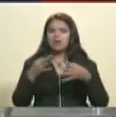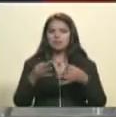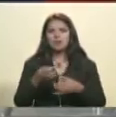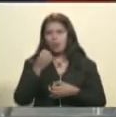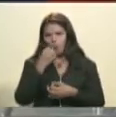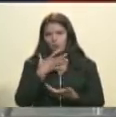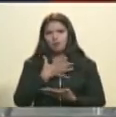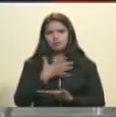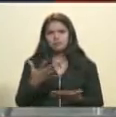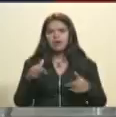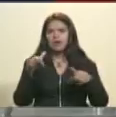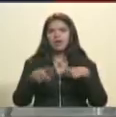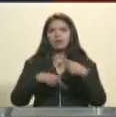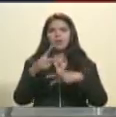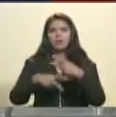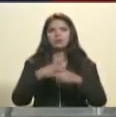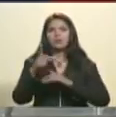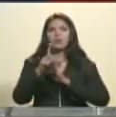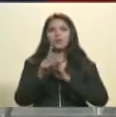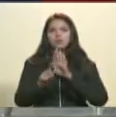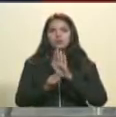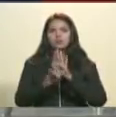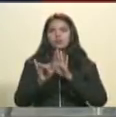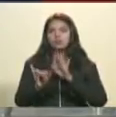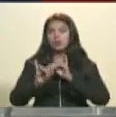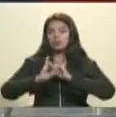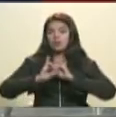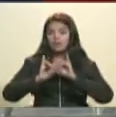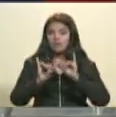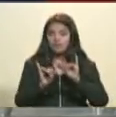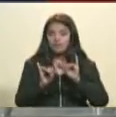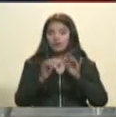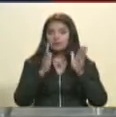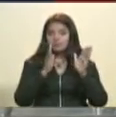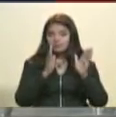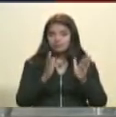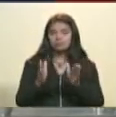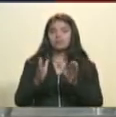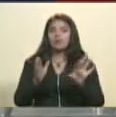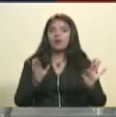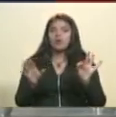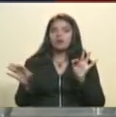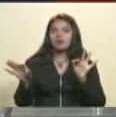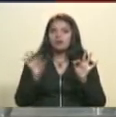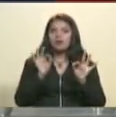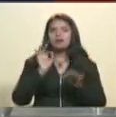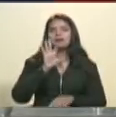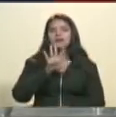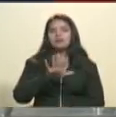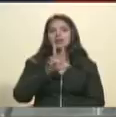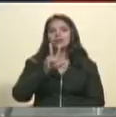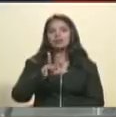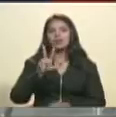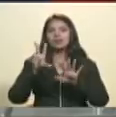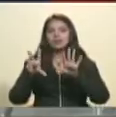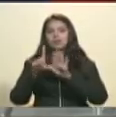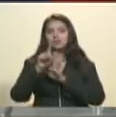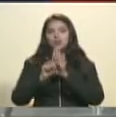término este proceso constituyente que culminó esta etapa con la elección de 538